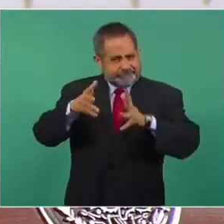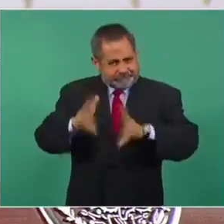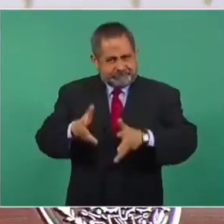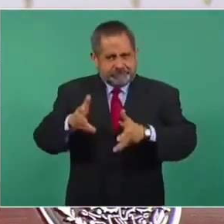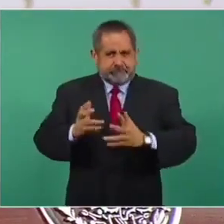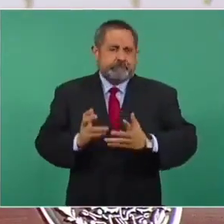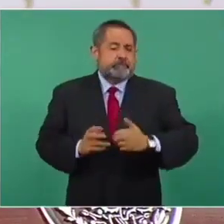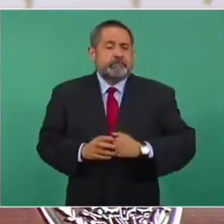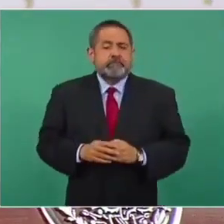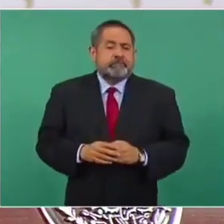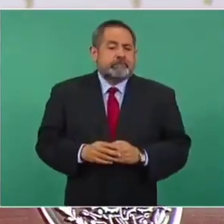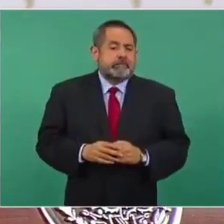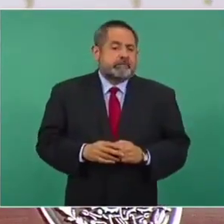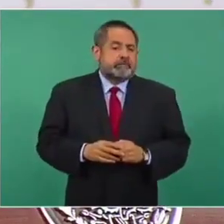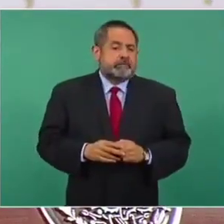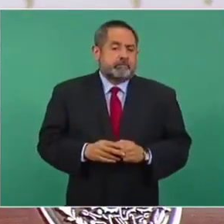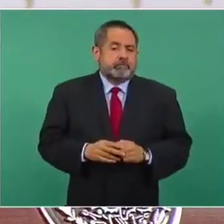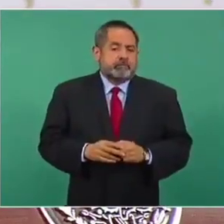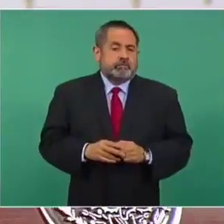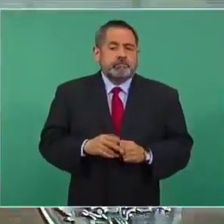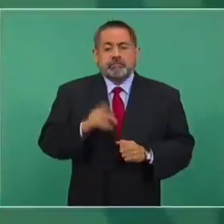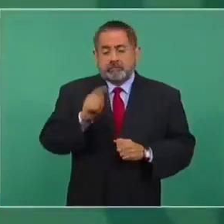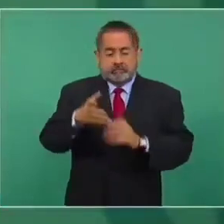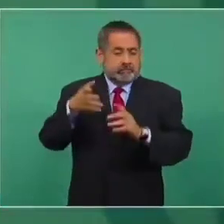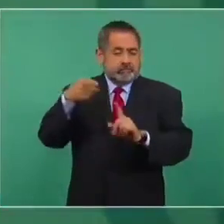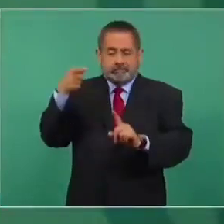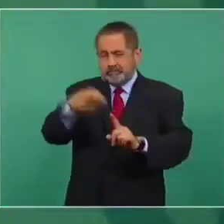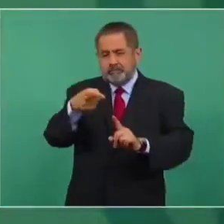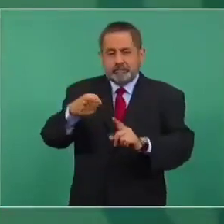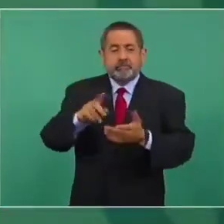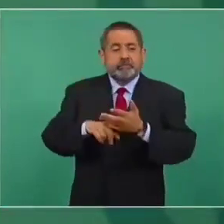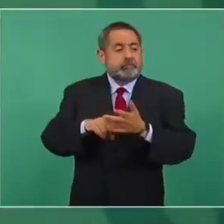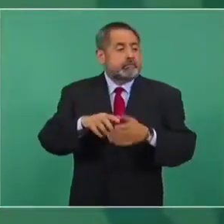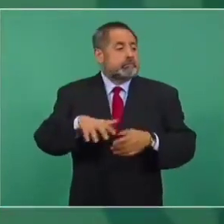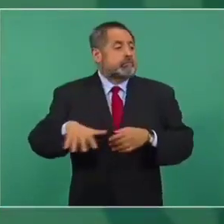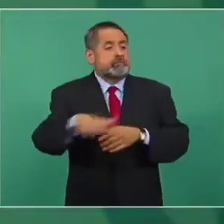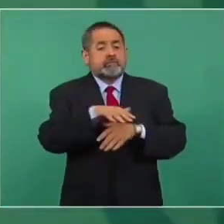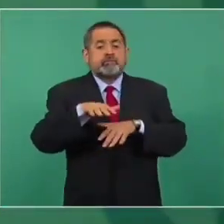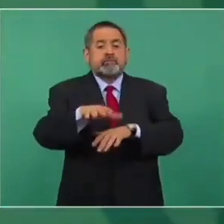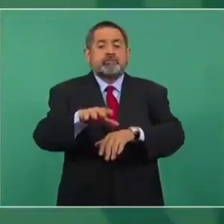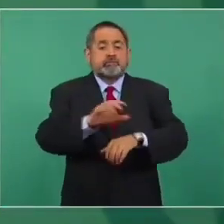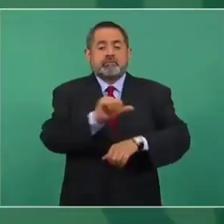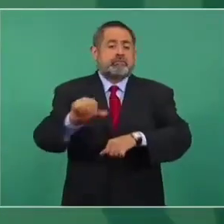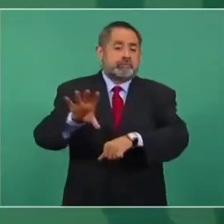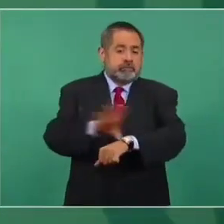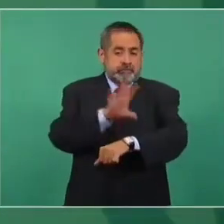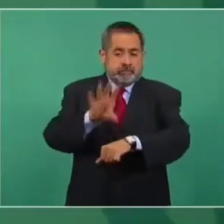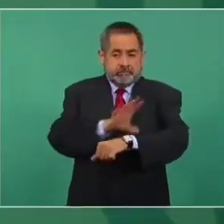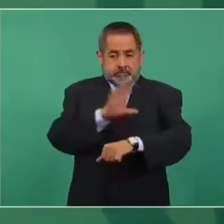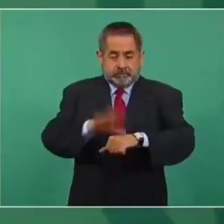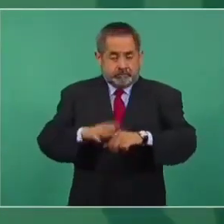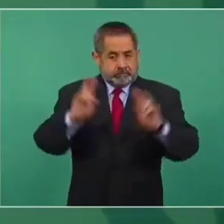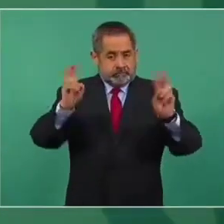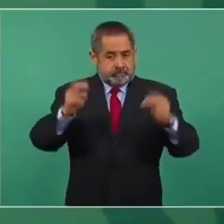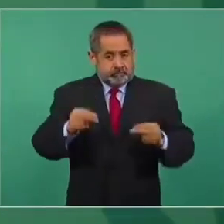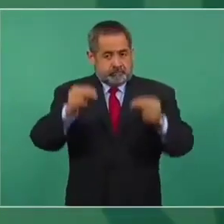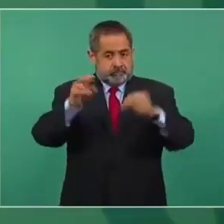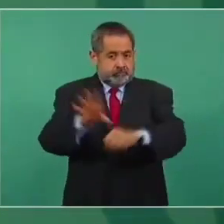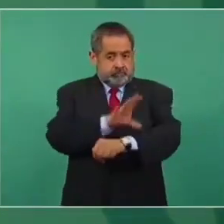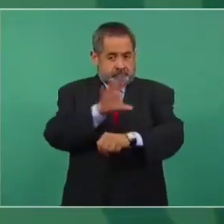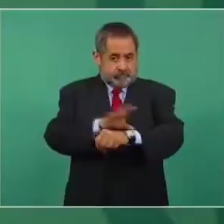la industria eléctrica sea